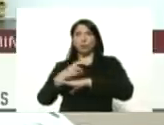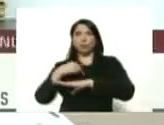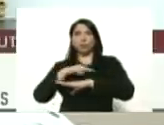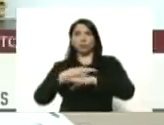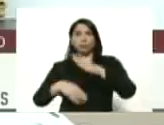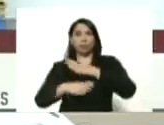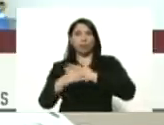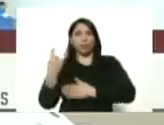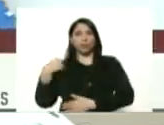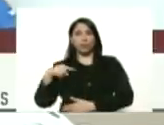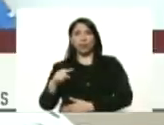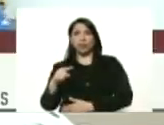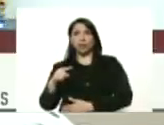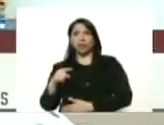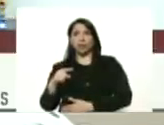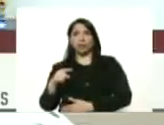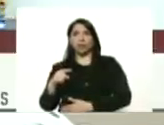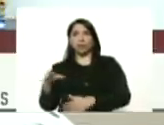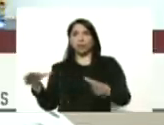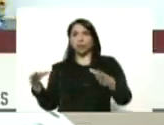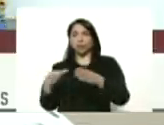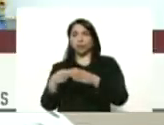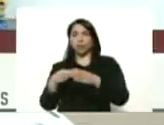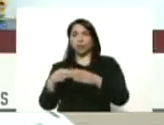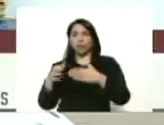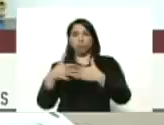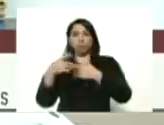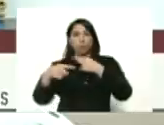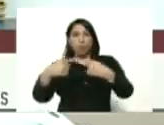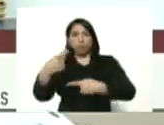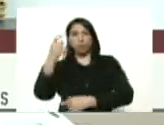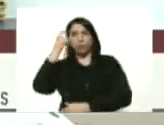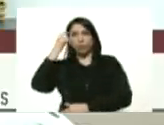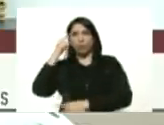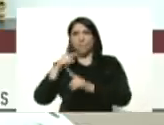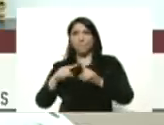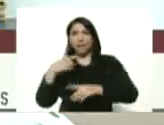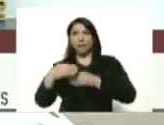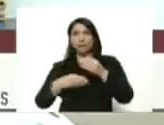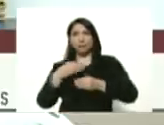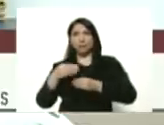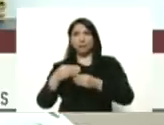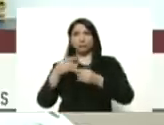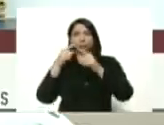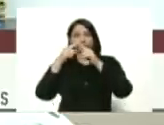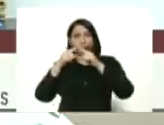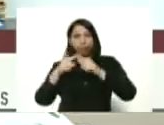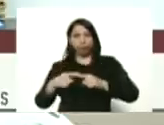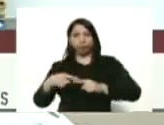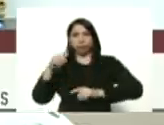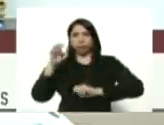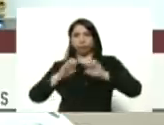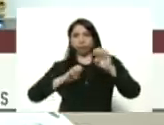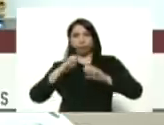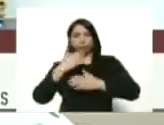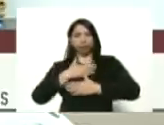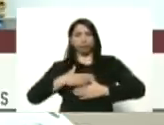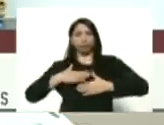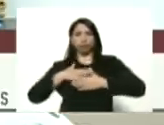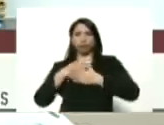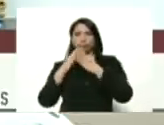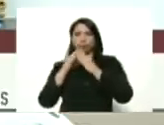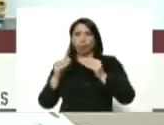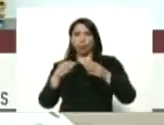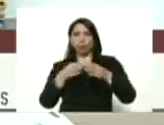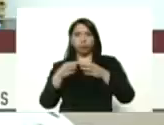tener una comparecencia en los próximos días para hacer estas precisiones para favorecer a todos